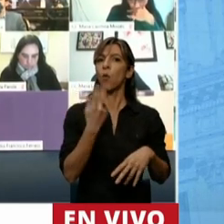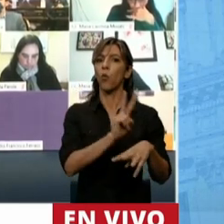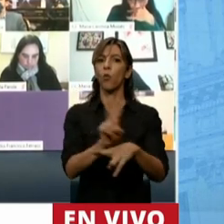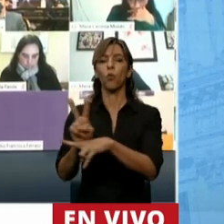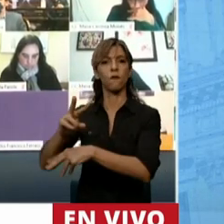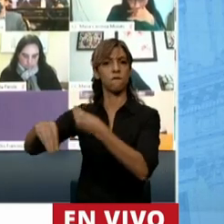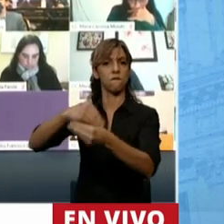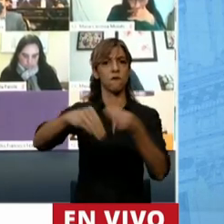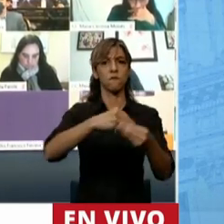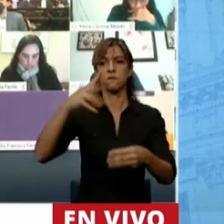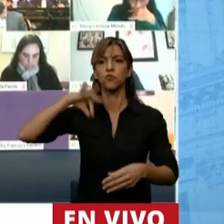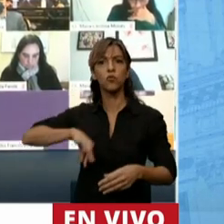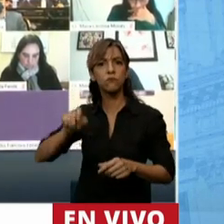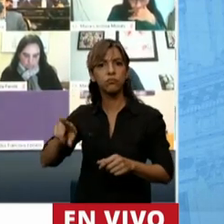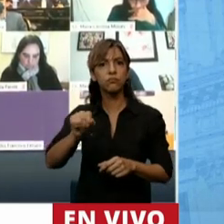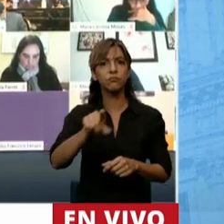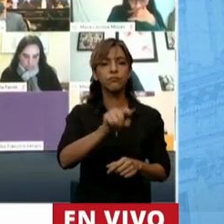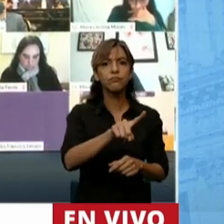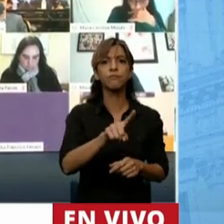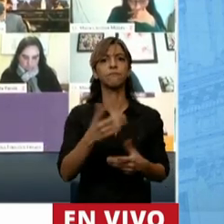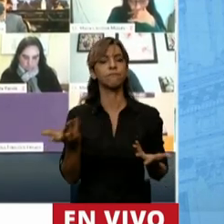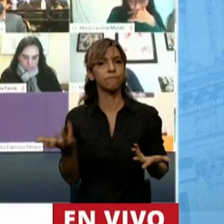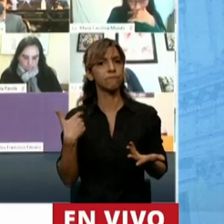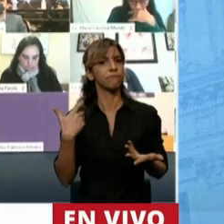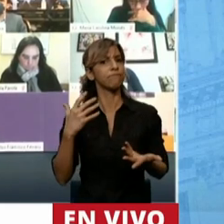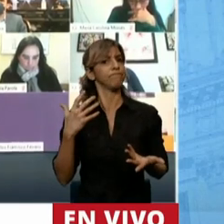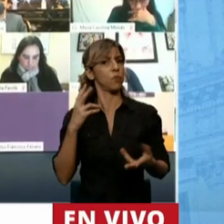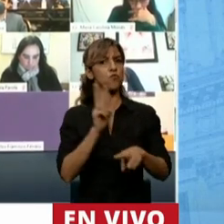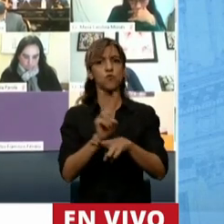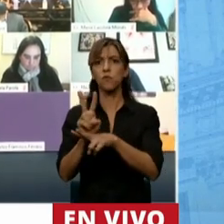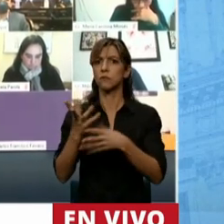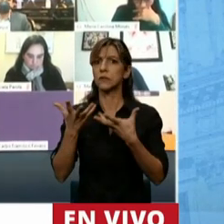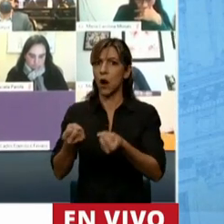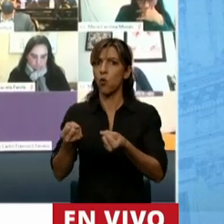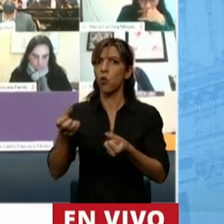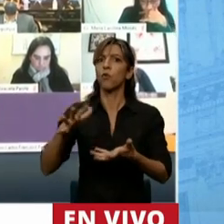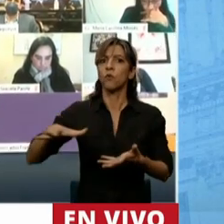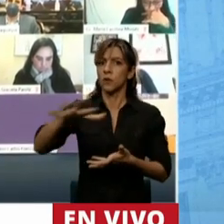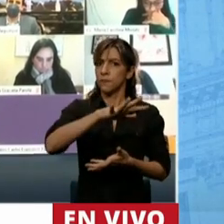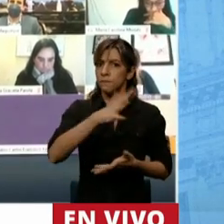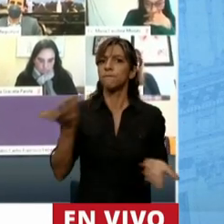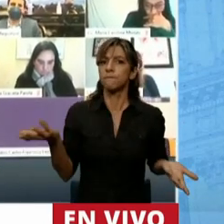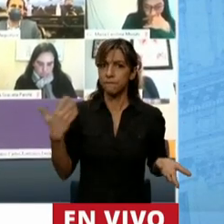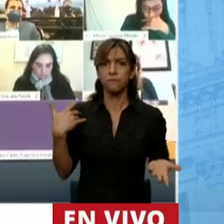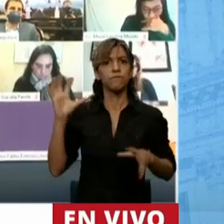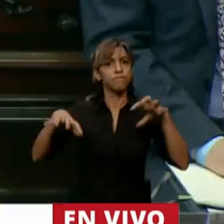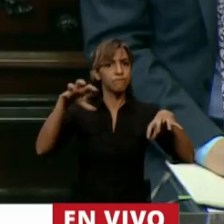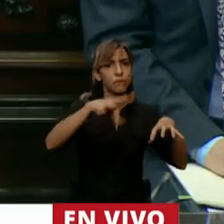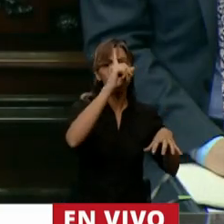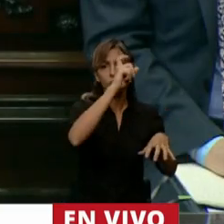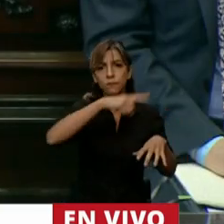familiares a la política de cuidados de la salud y a la política de cuidados de la actividad económica